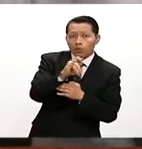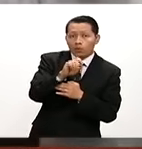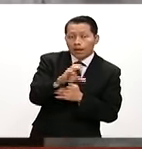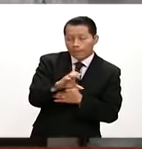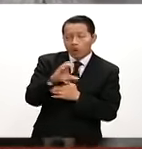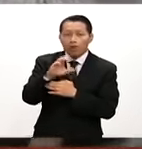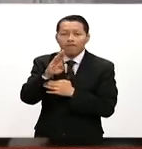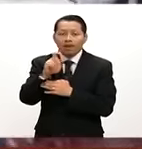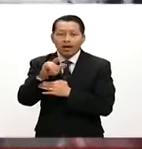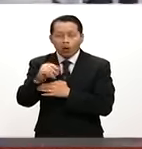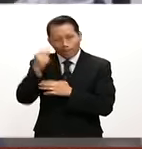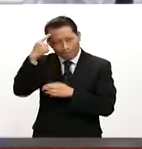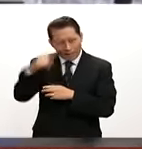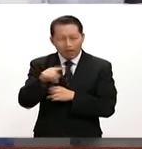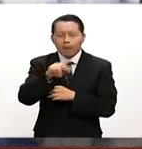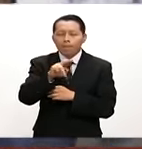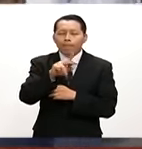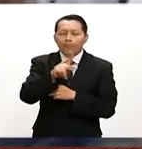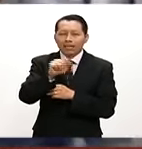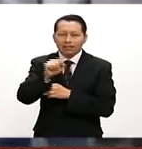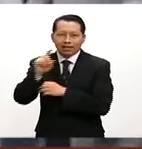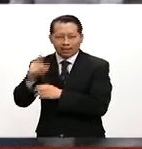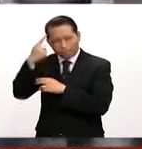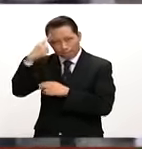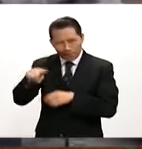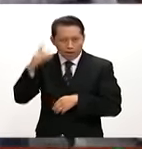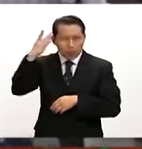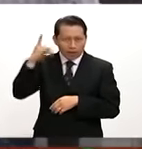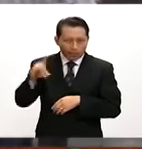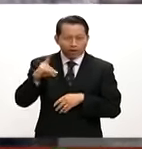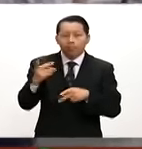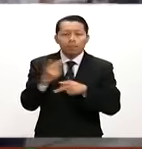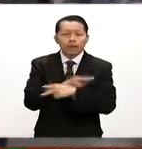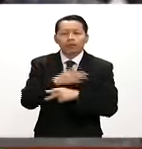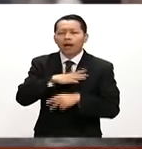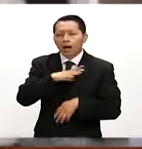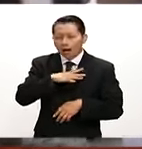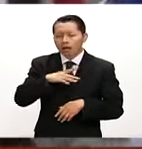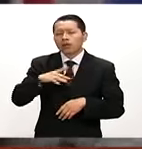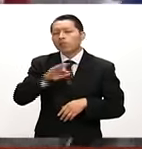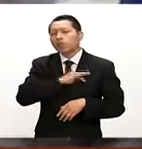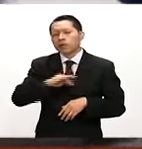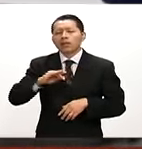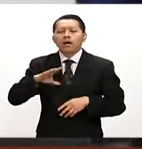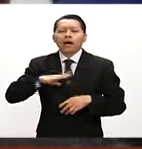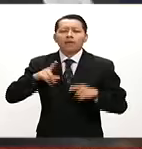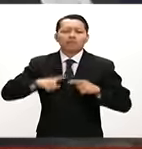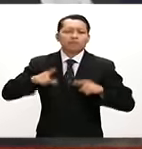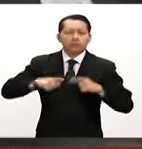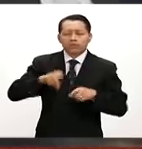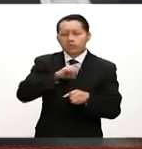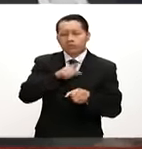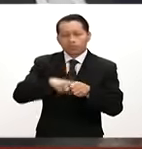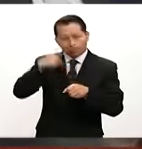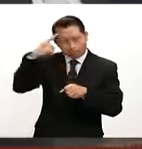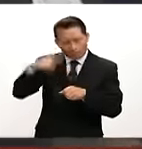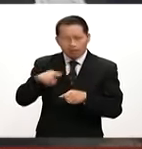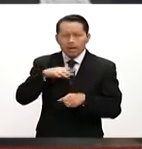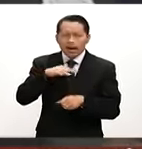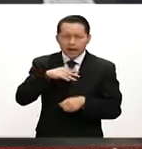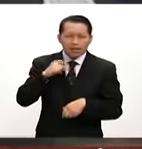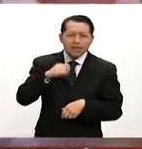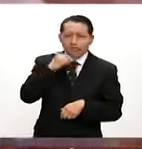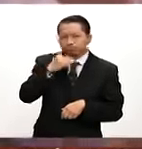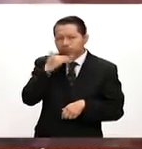candidato del PSD a la alcaldía de Cuernavaca, Morelos, se dará parte de la Fiscalía Especializada para la Atención de Delitos Electorales para que